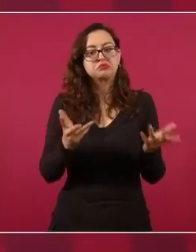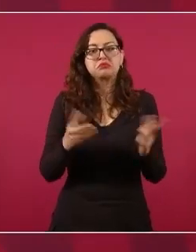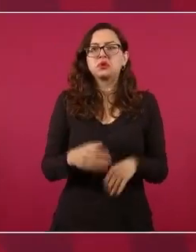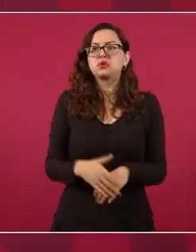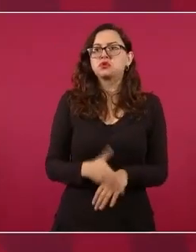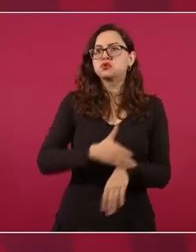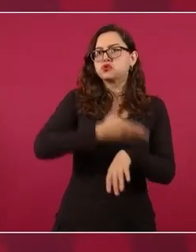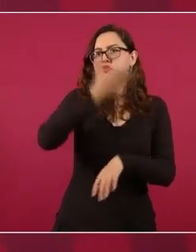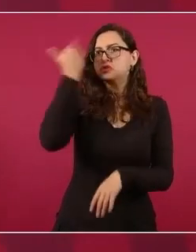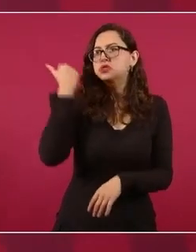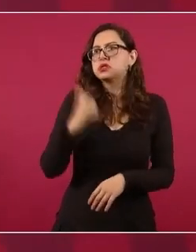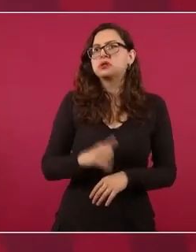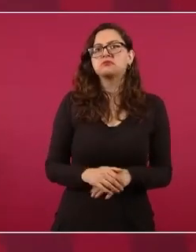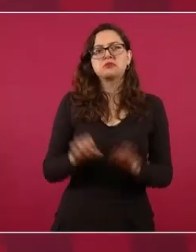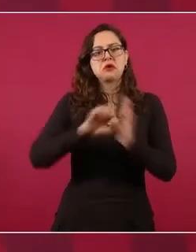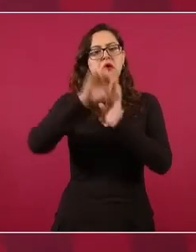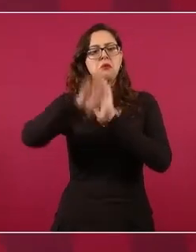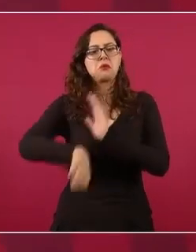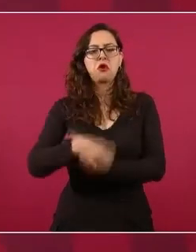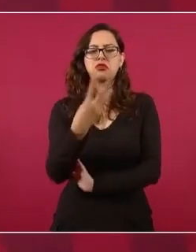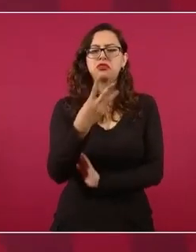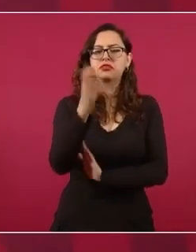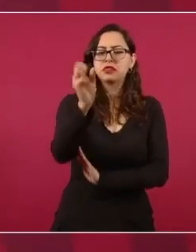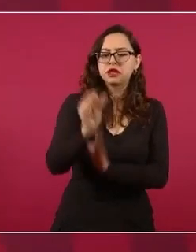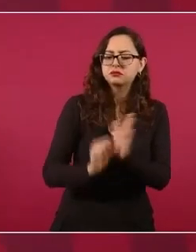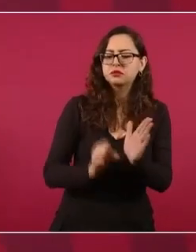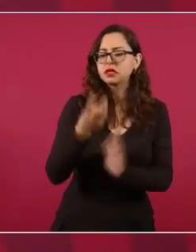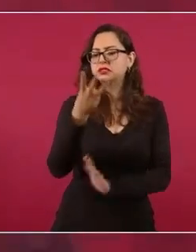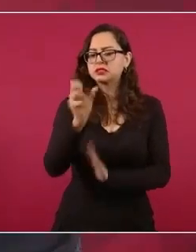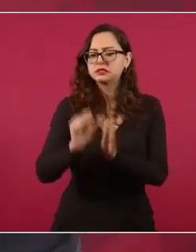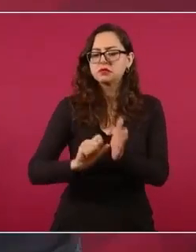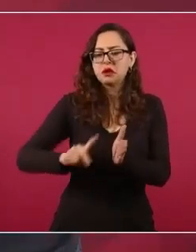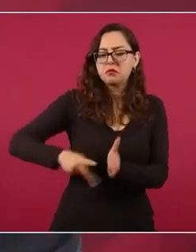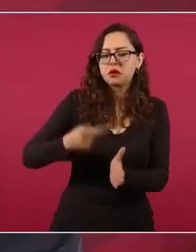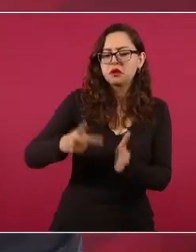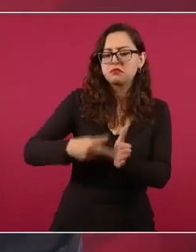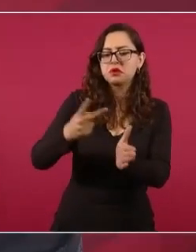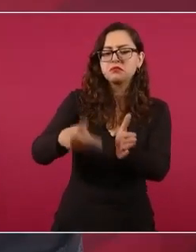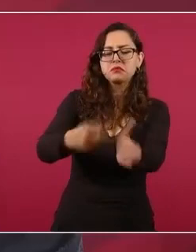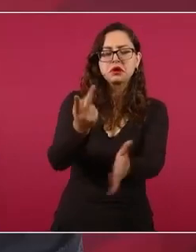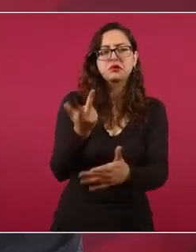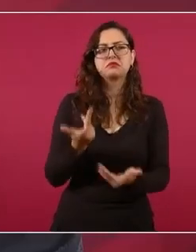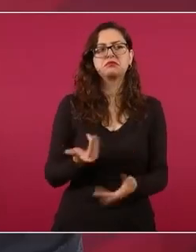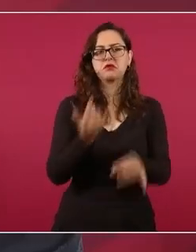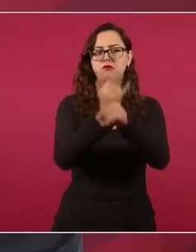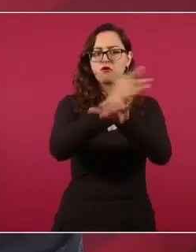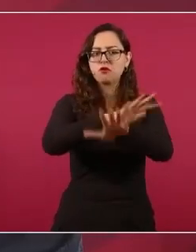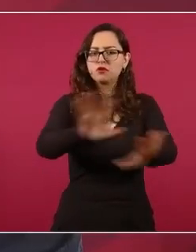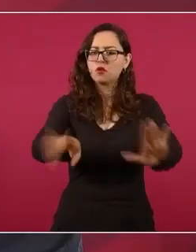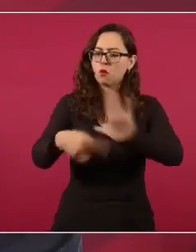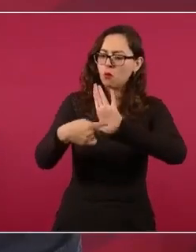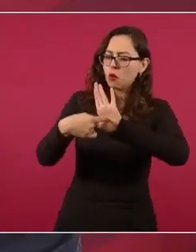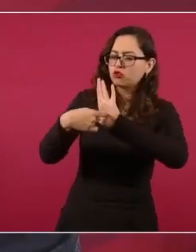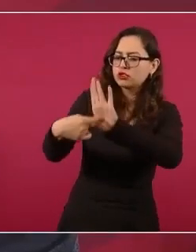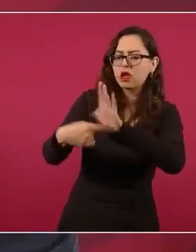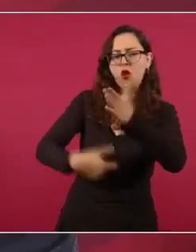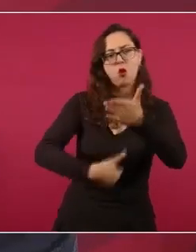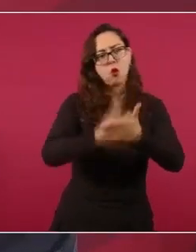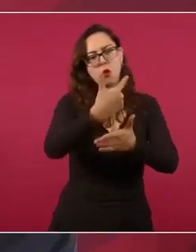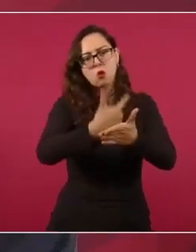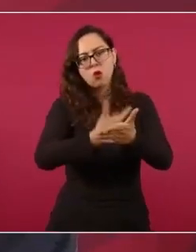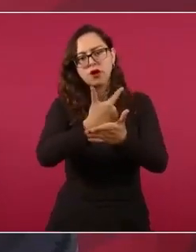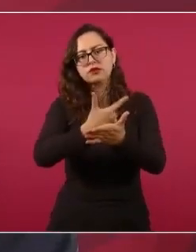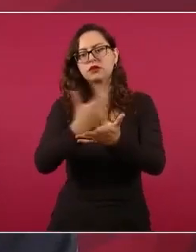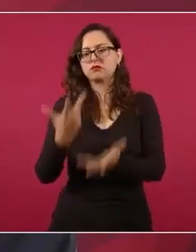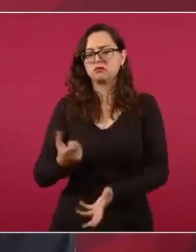meses se presentara un informe de los